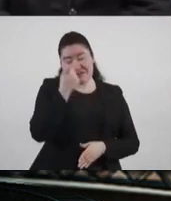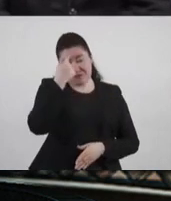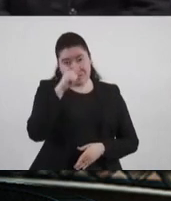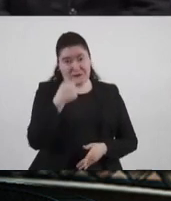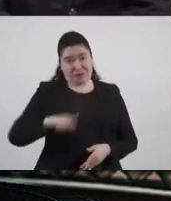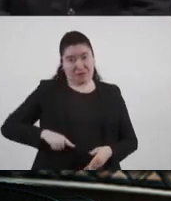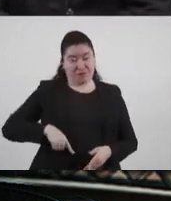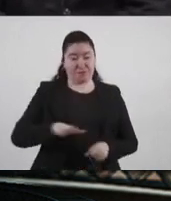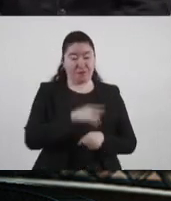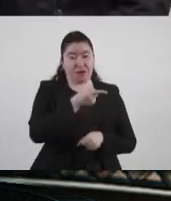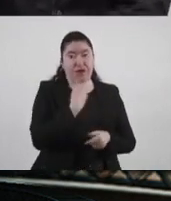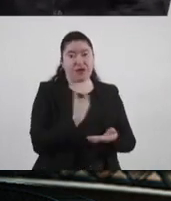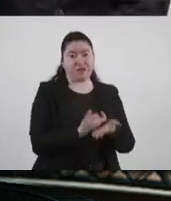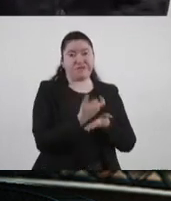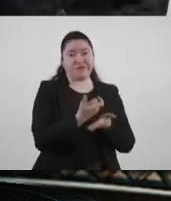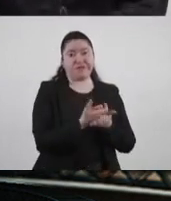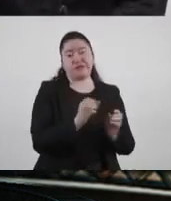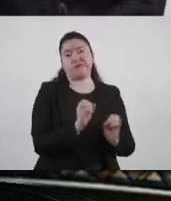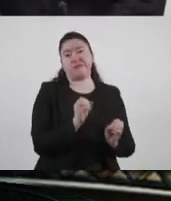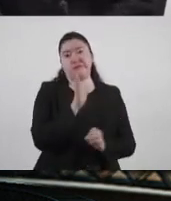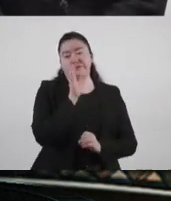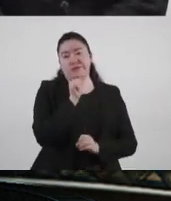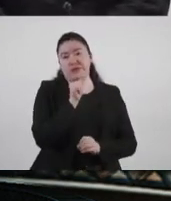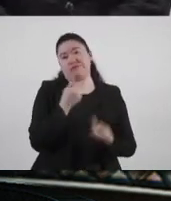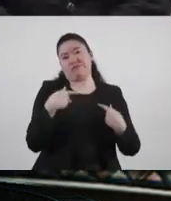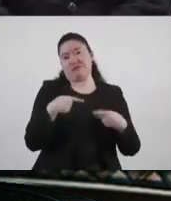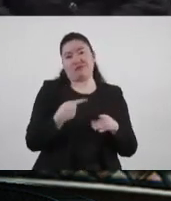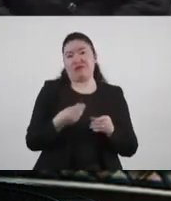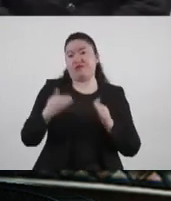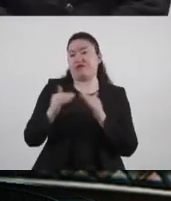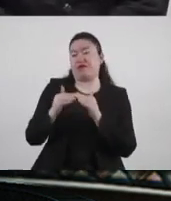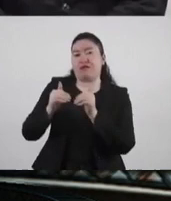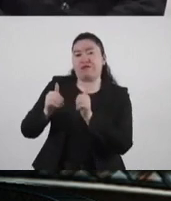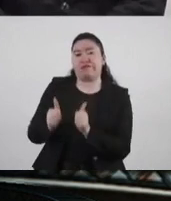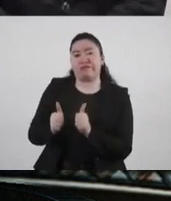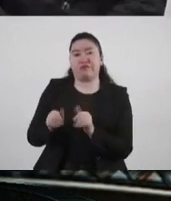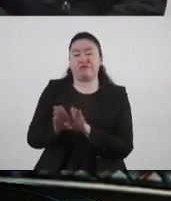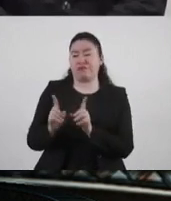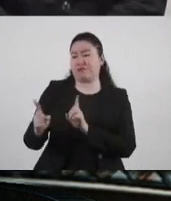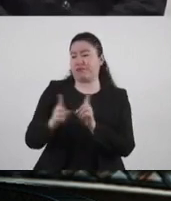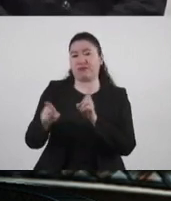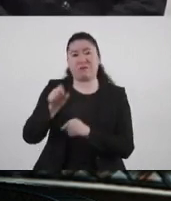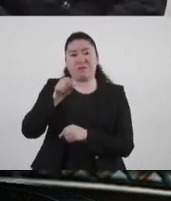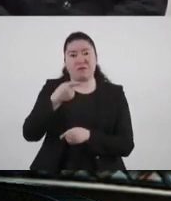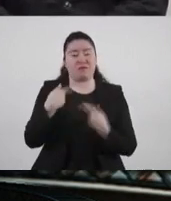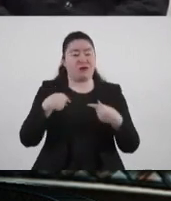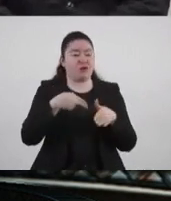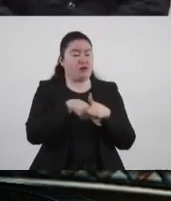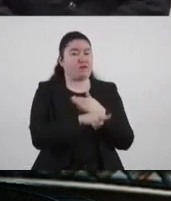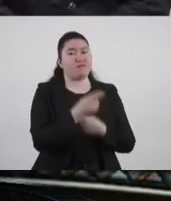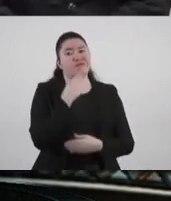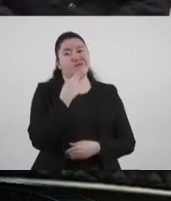dada la disminución en los ingresos propios, por obvias razones, dado que estábamos en jornada de sana distancia, menos personas